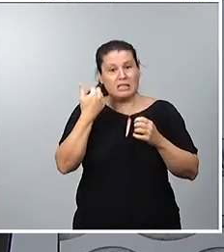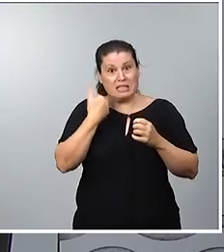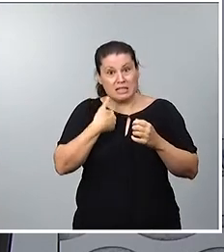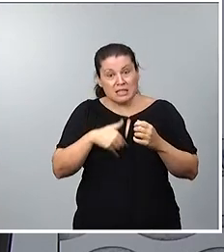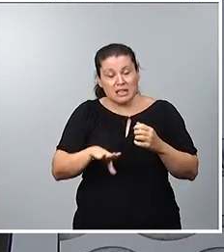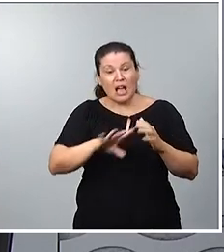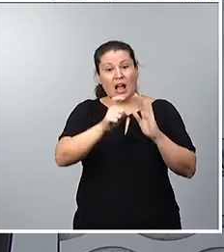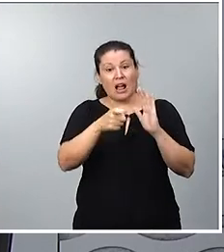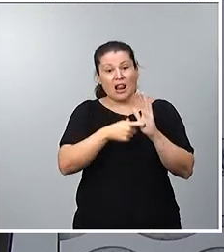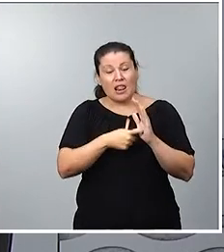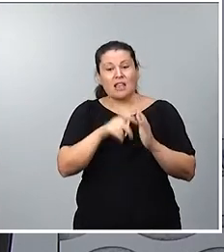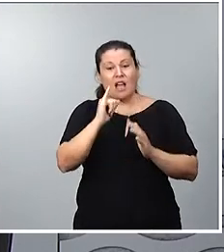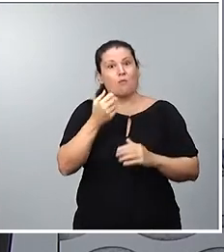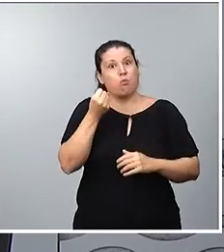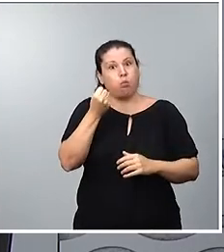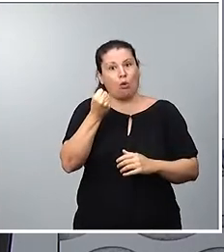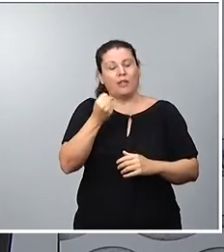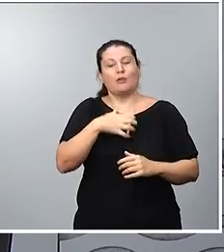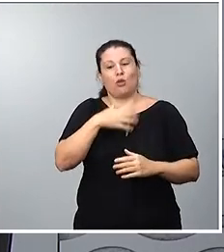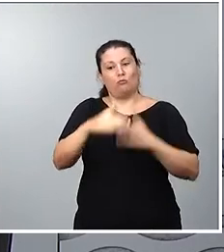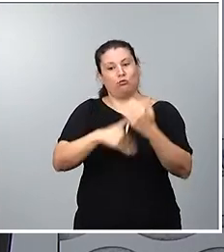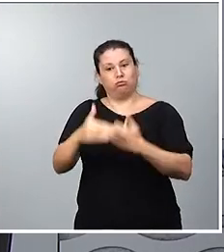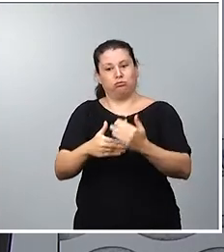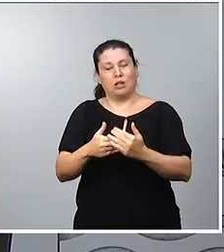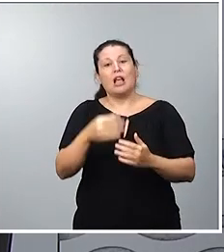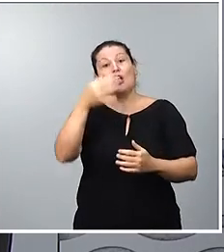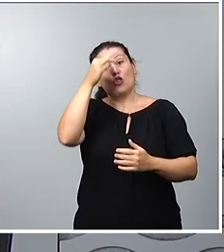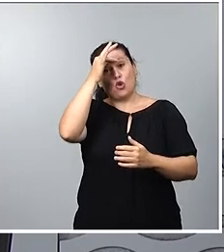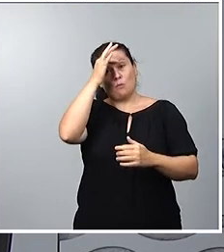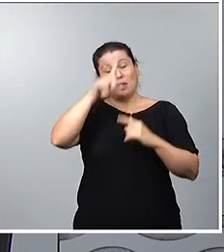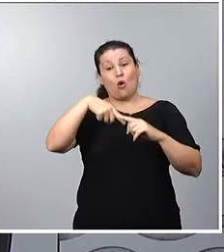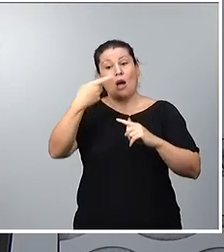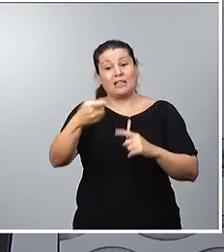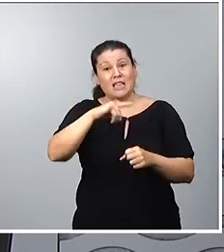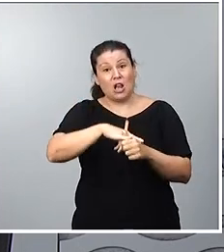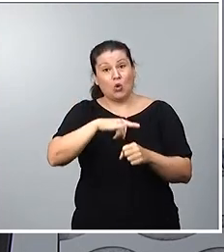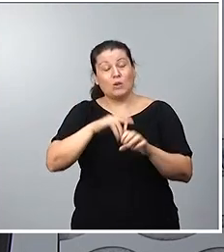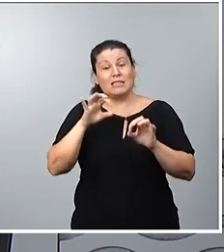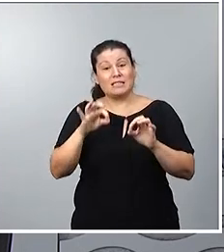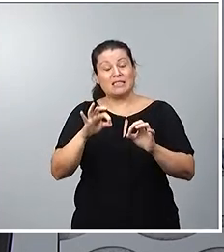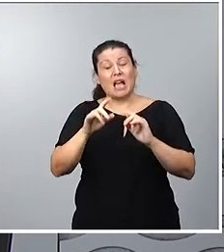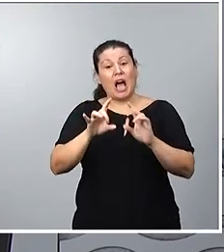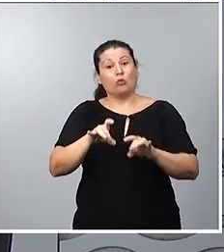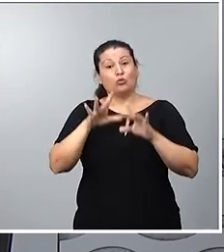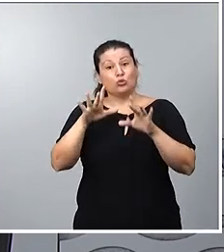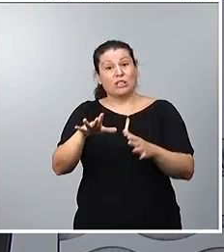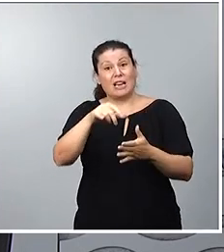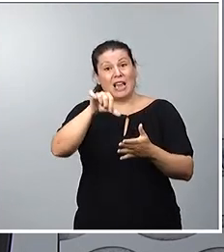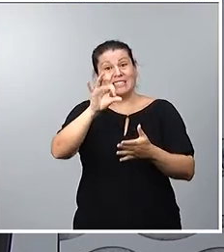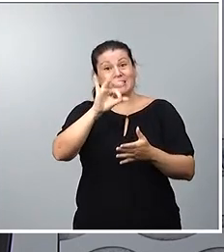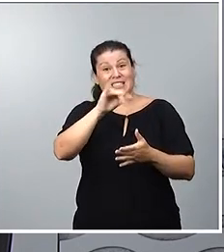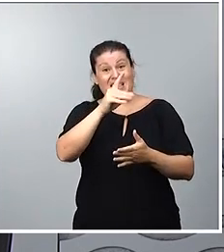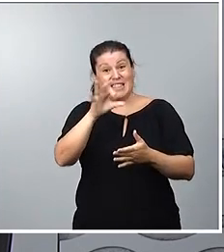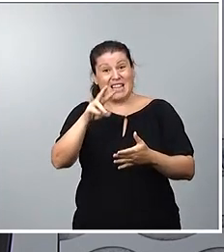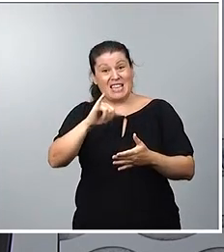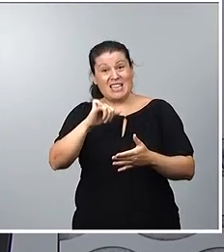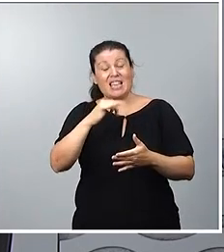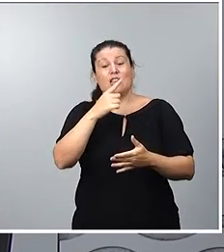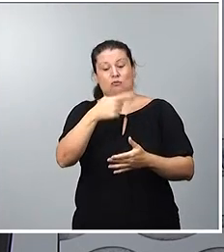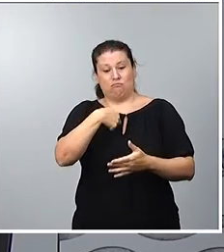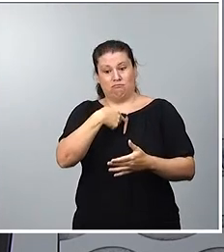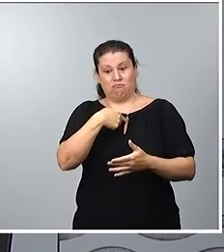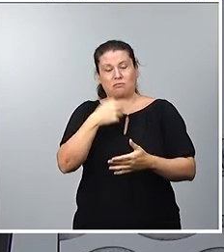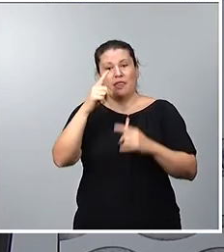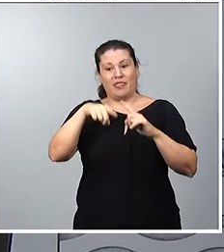han permitido. De hecho, la misma madrugada del domingo al lunes, desde Sidney, fui el primero en condenar ante la opinión pública la